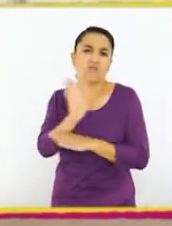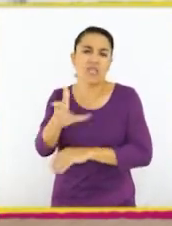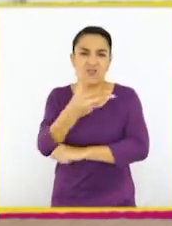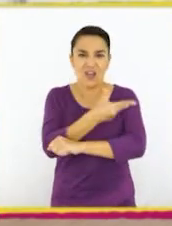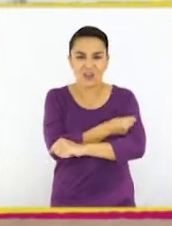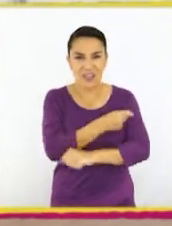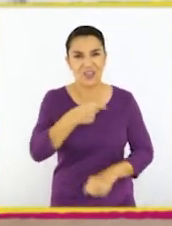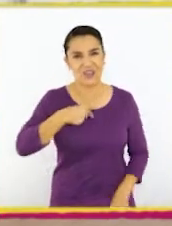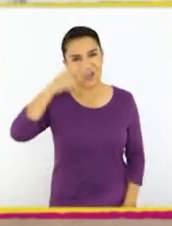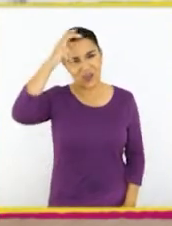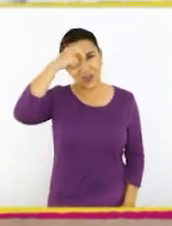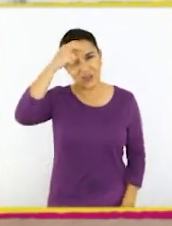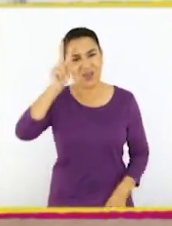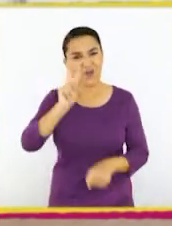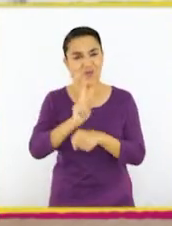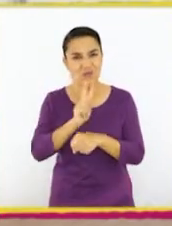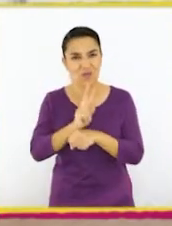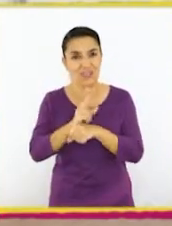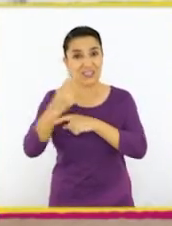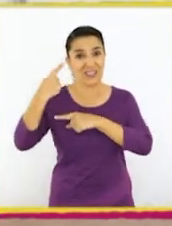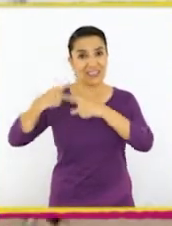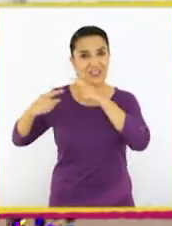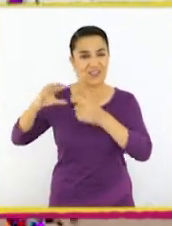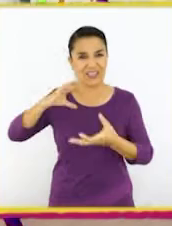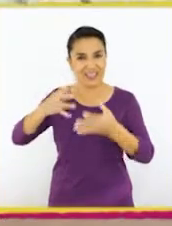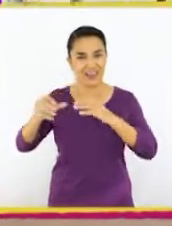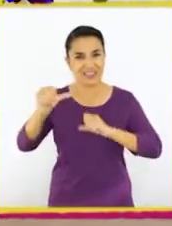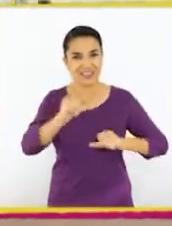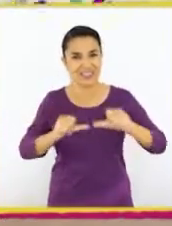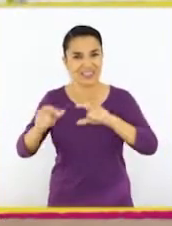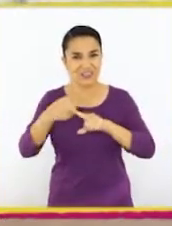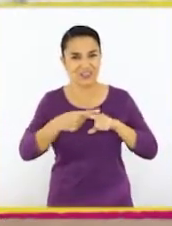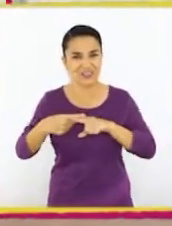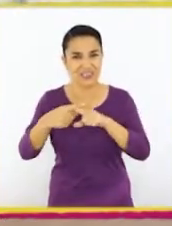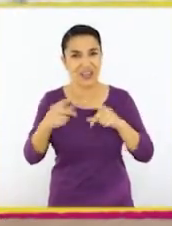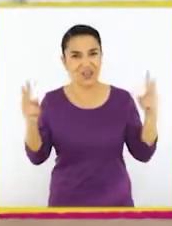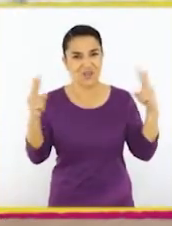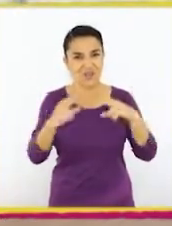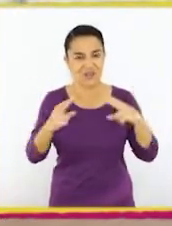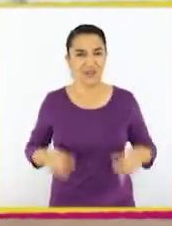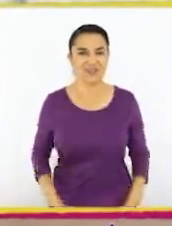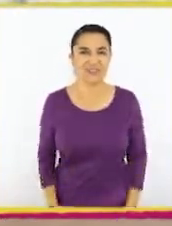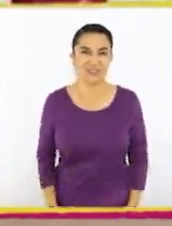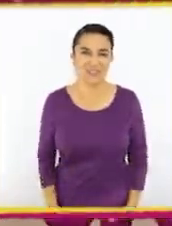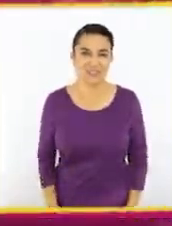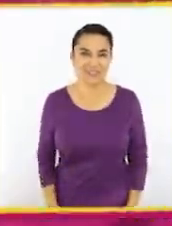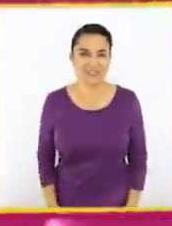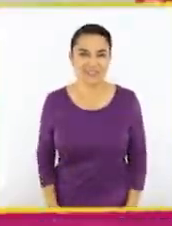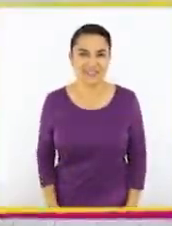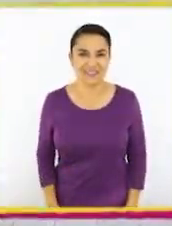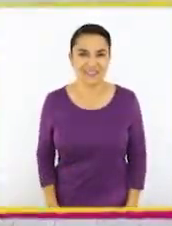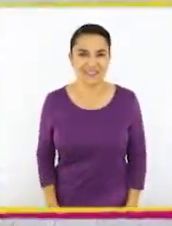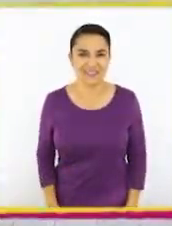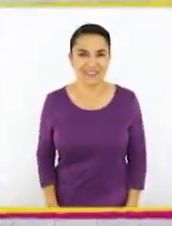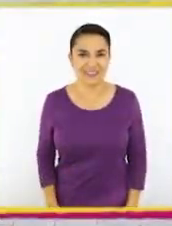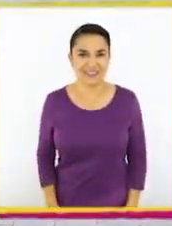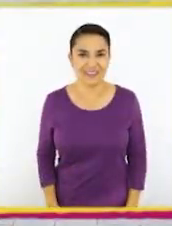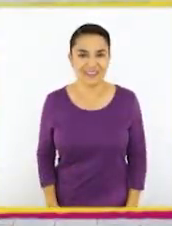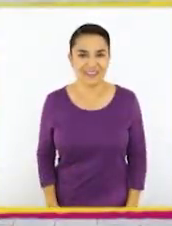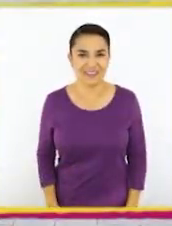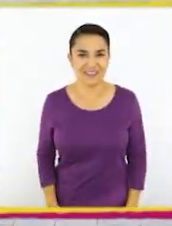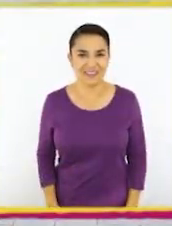vacunarse. Soy Augusta, su profesora de Historia, Geografía y Ciencias Sociales. ¡Nos vemos! Mmm,